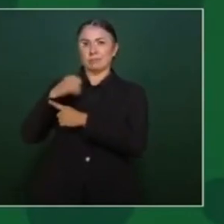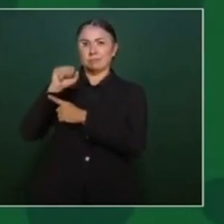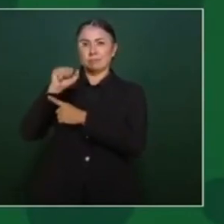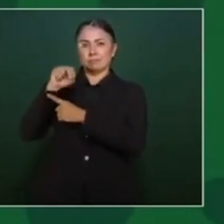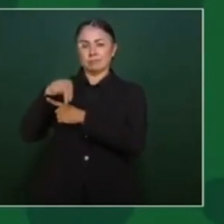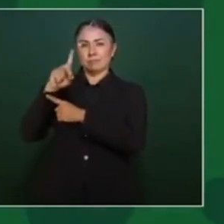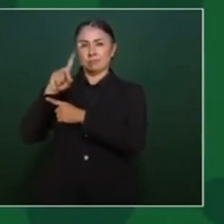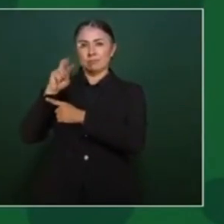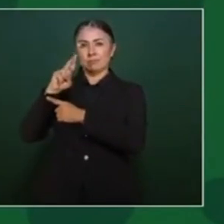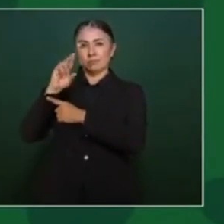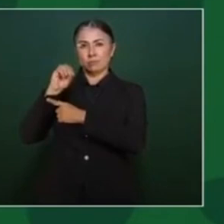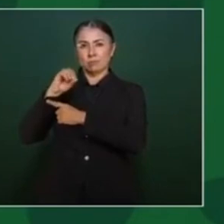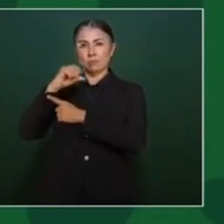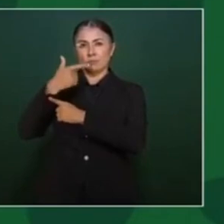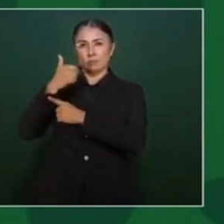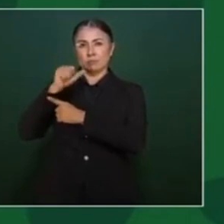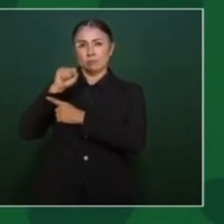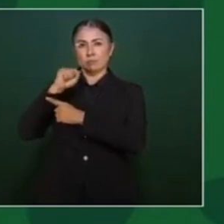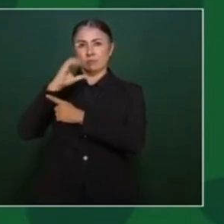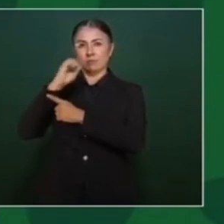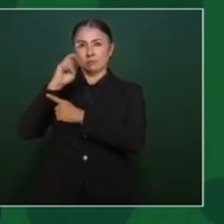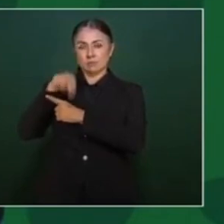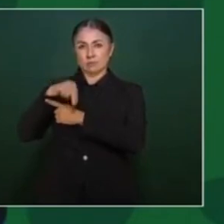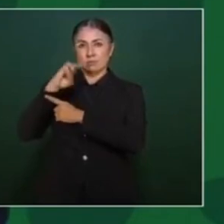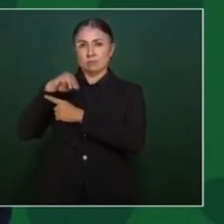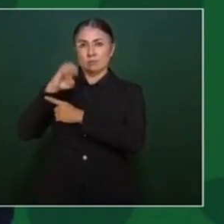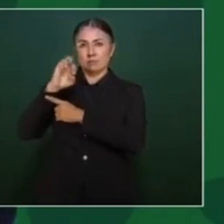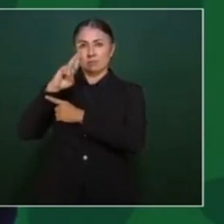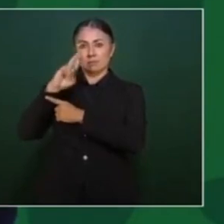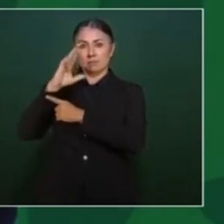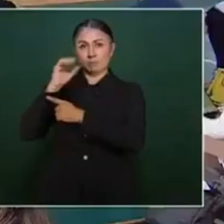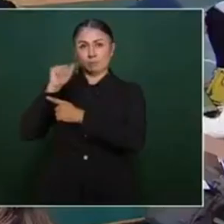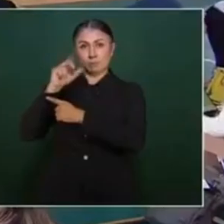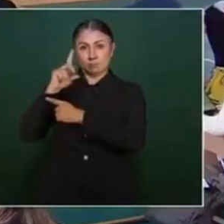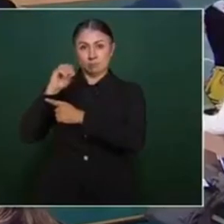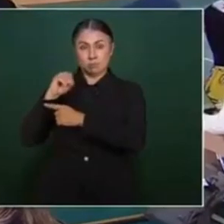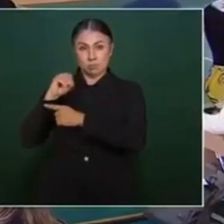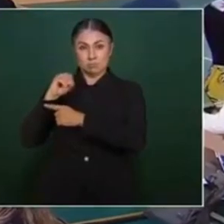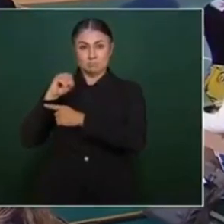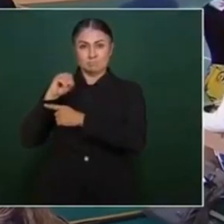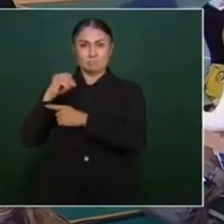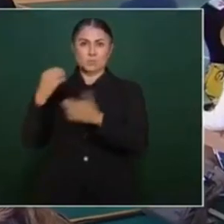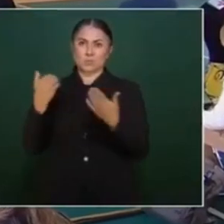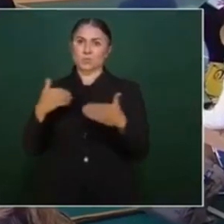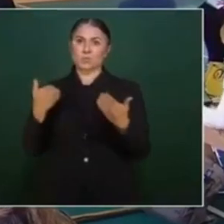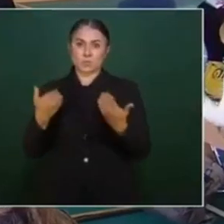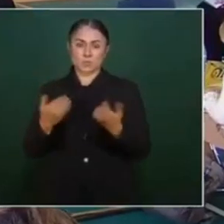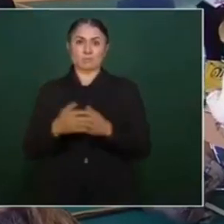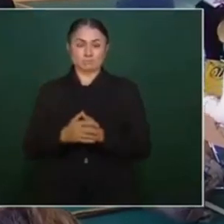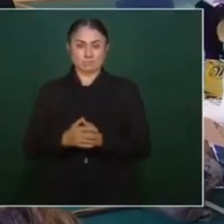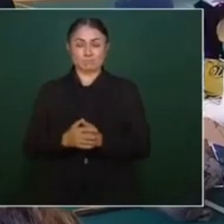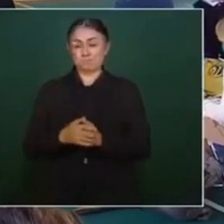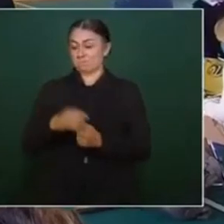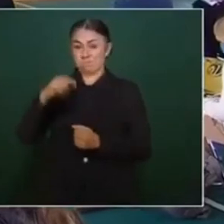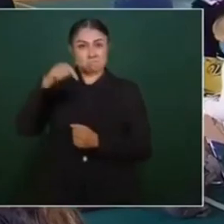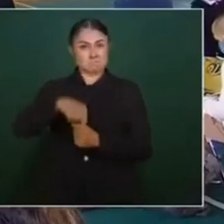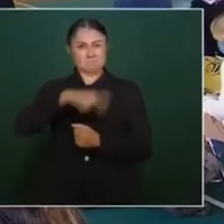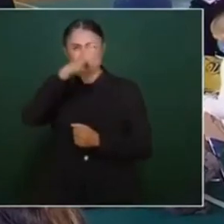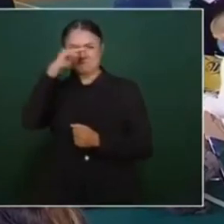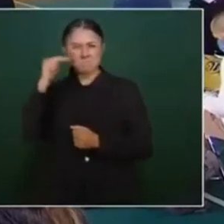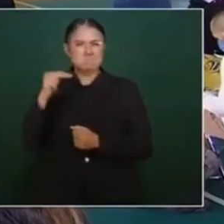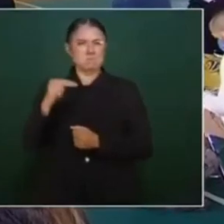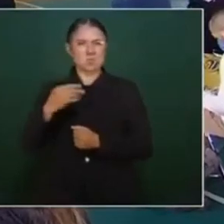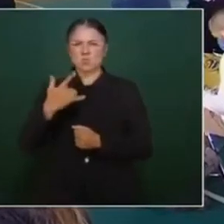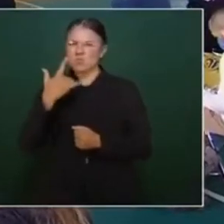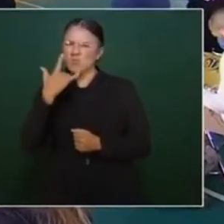y este es un pueblo pues muy luchador,